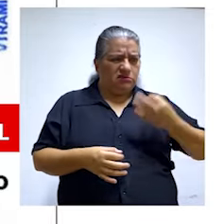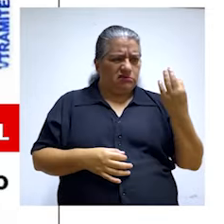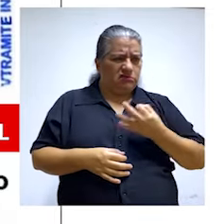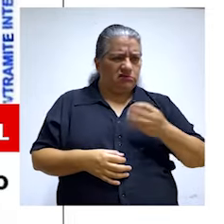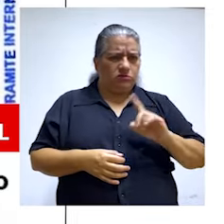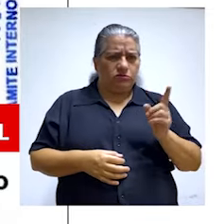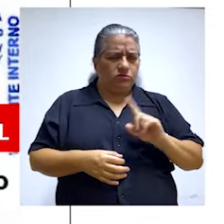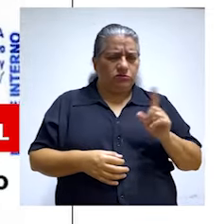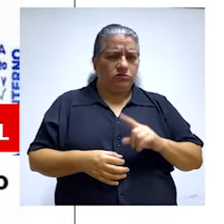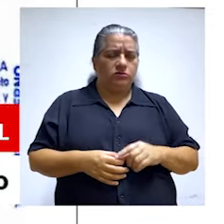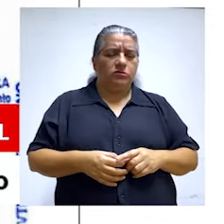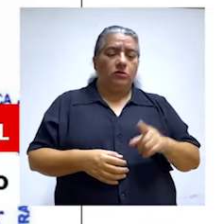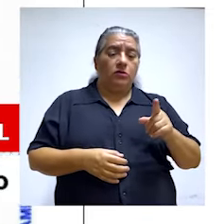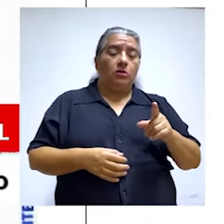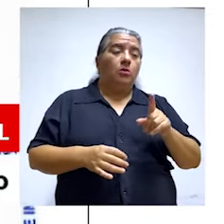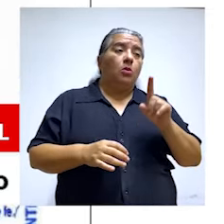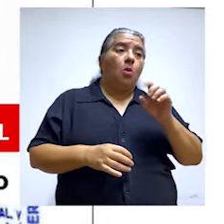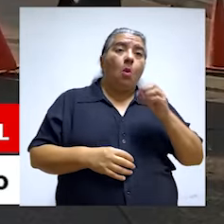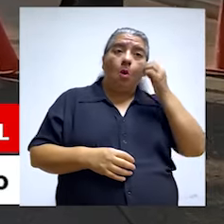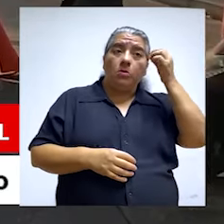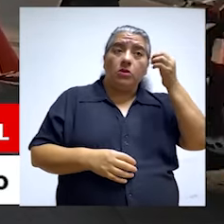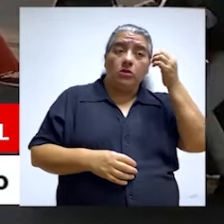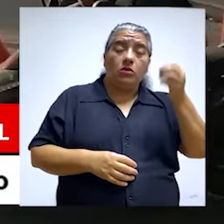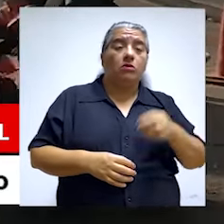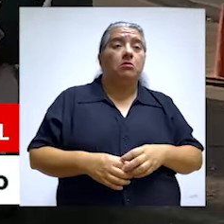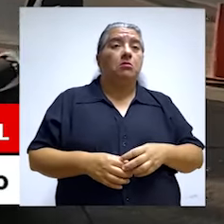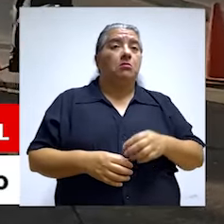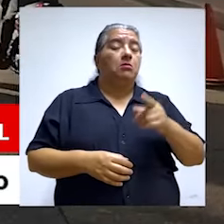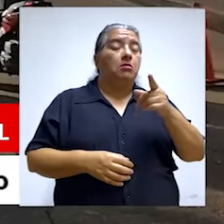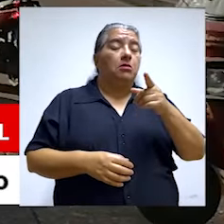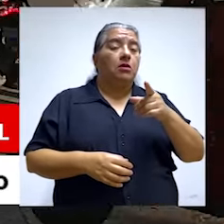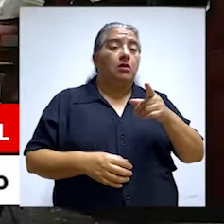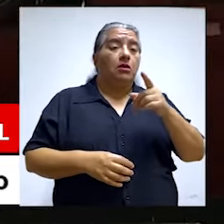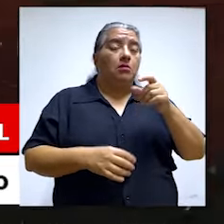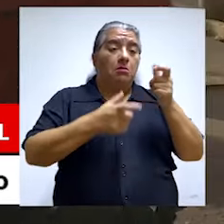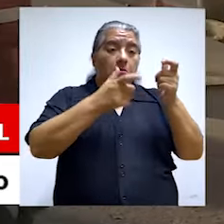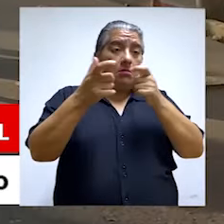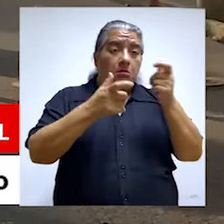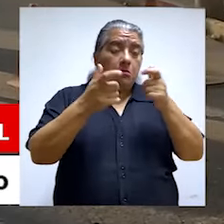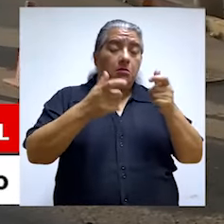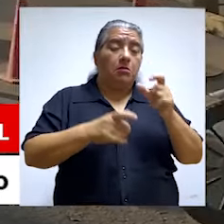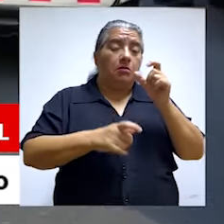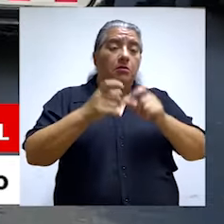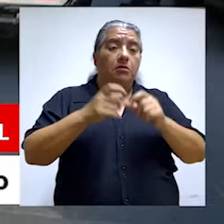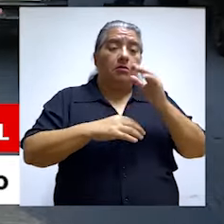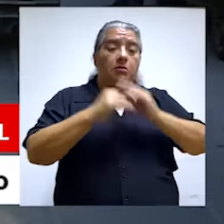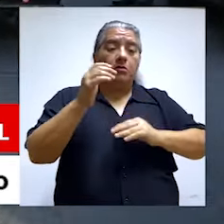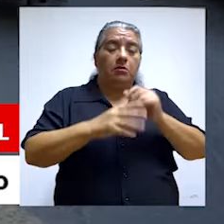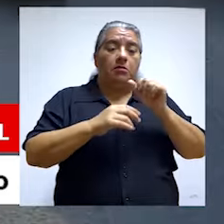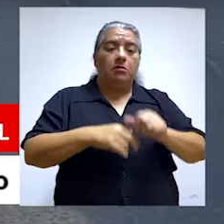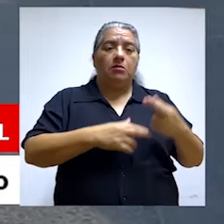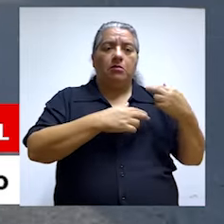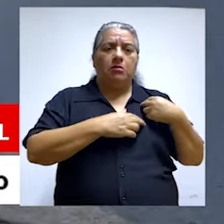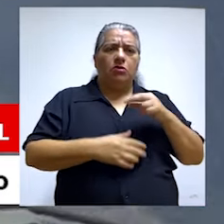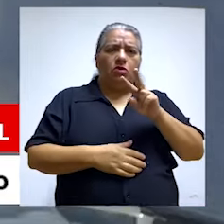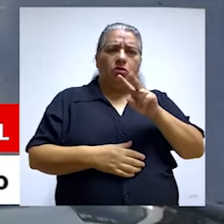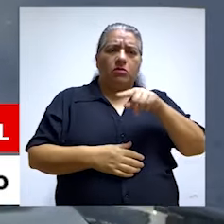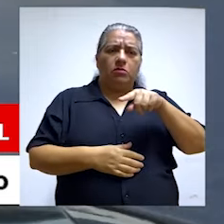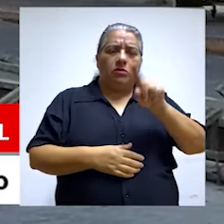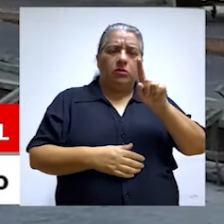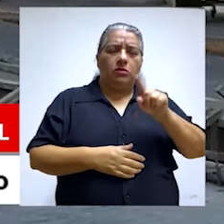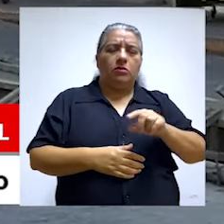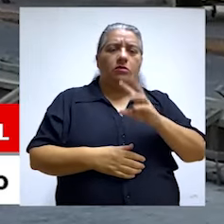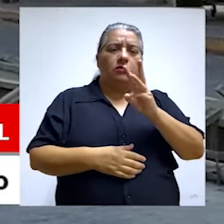certificado no es auténtico, no obstante, tuvo opinión favorable por el inspector de la obra. La obra actualmente en marcha